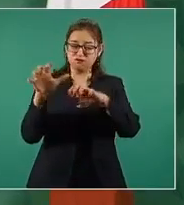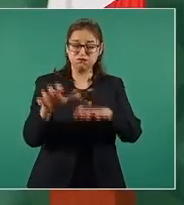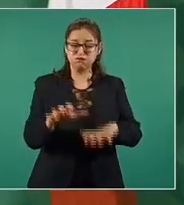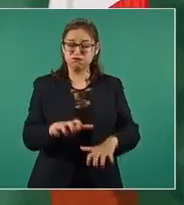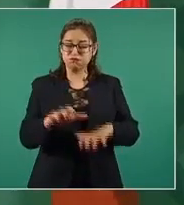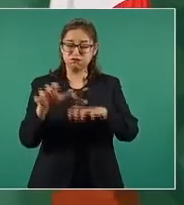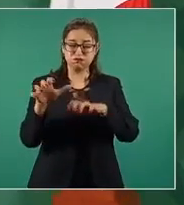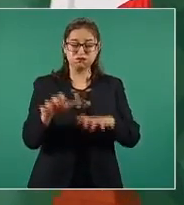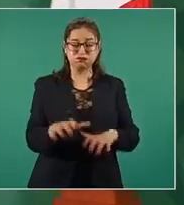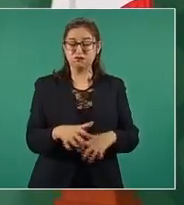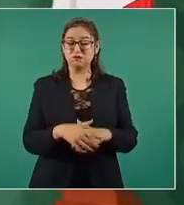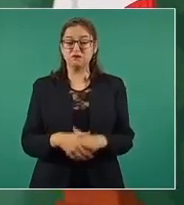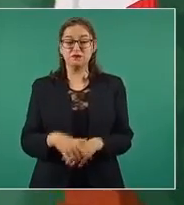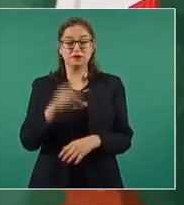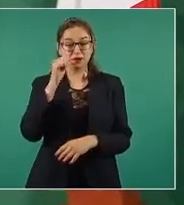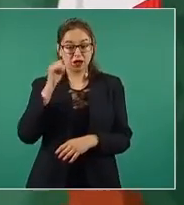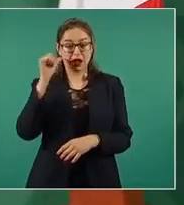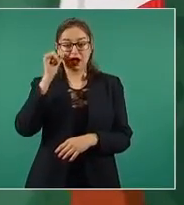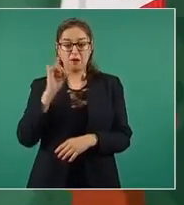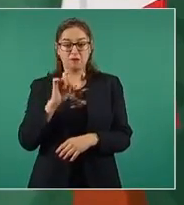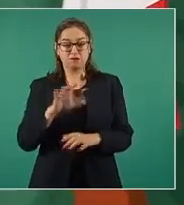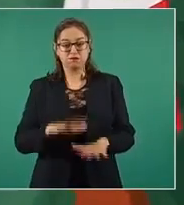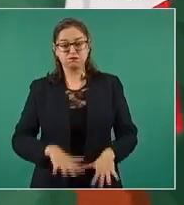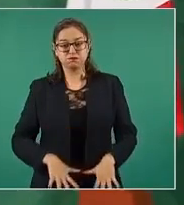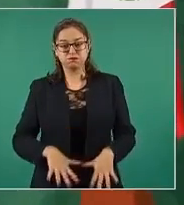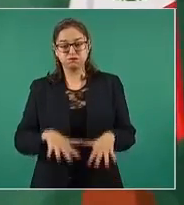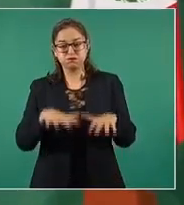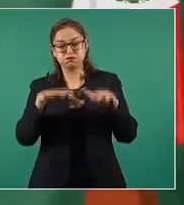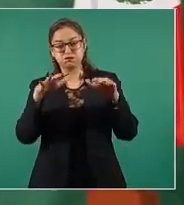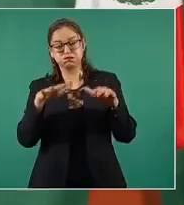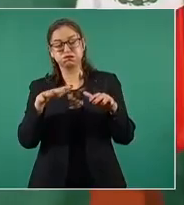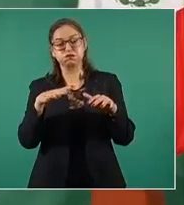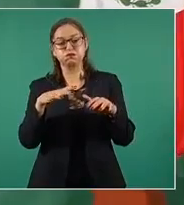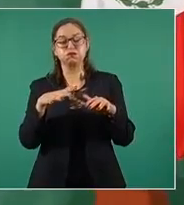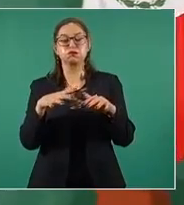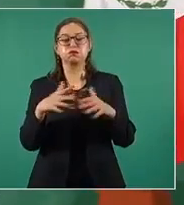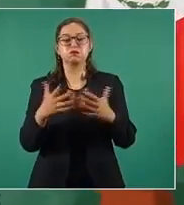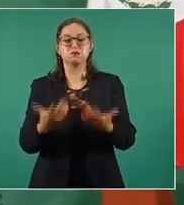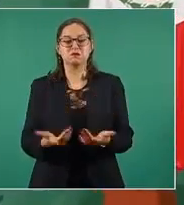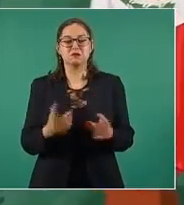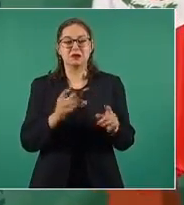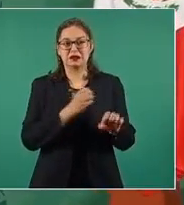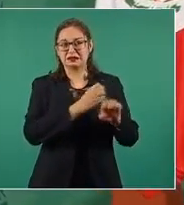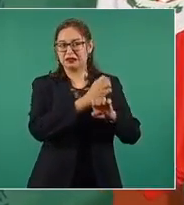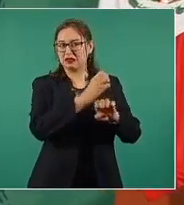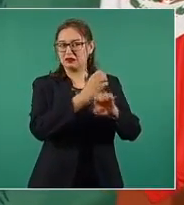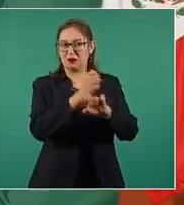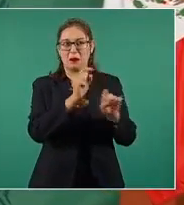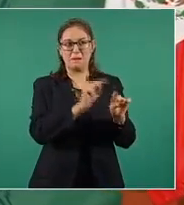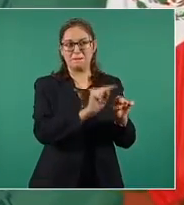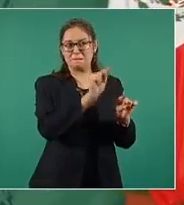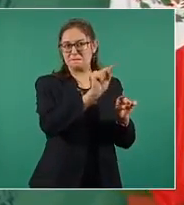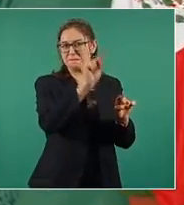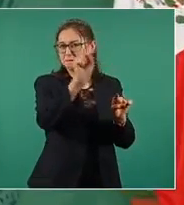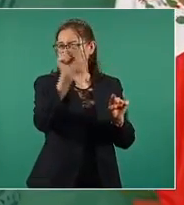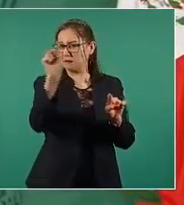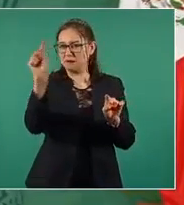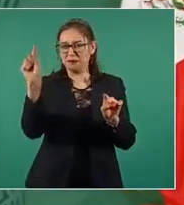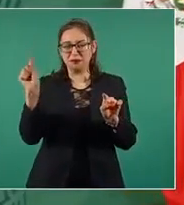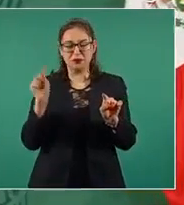ayer tuvimos inundaciones en muchos estados del país.